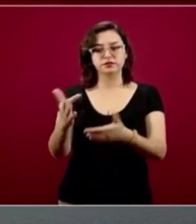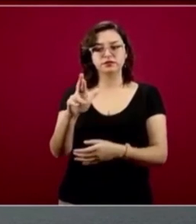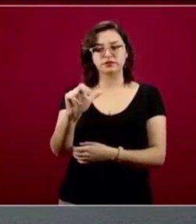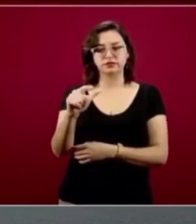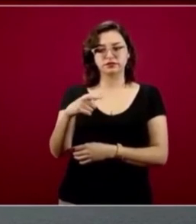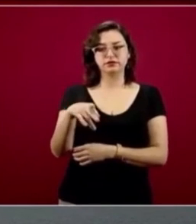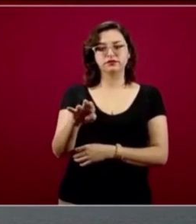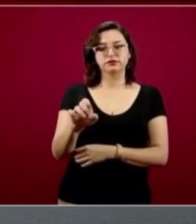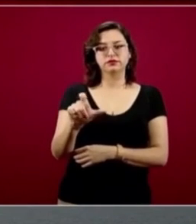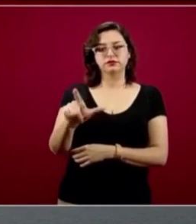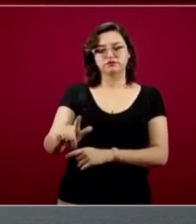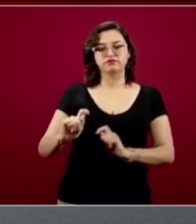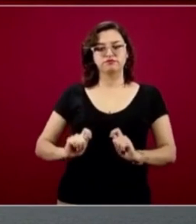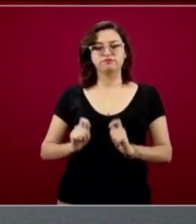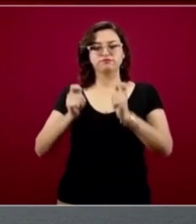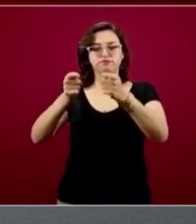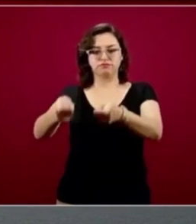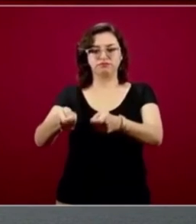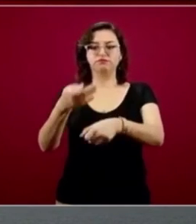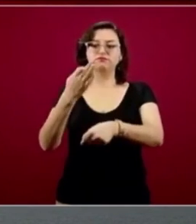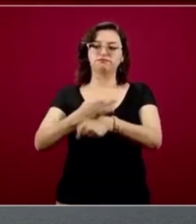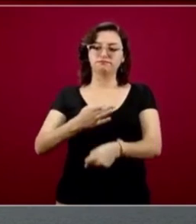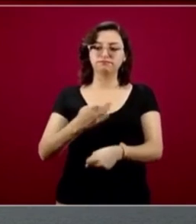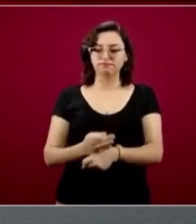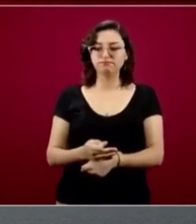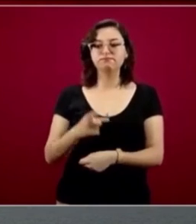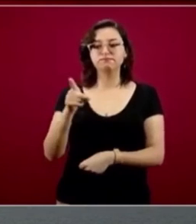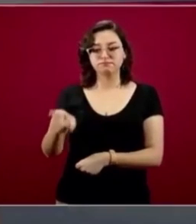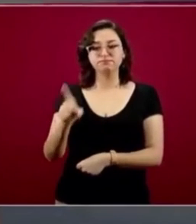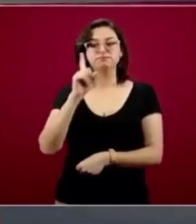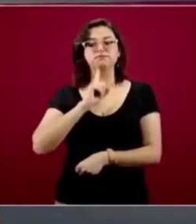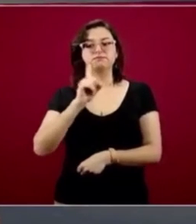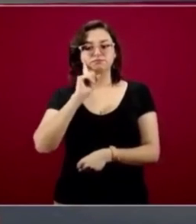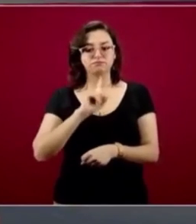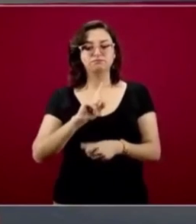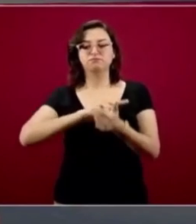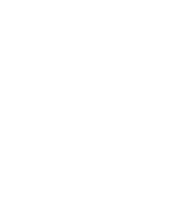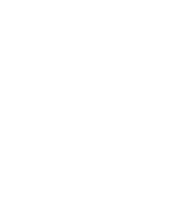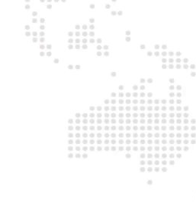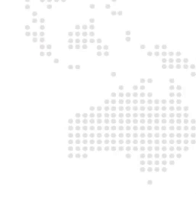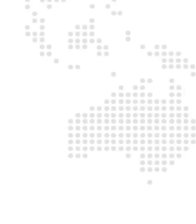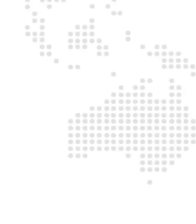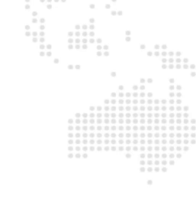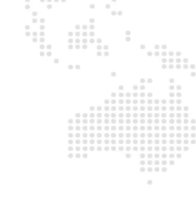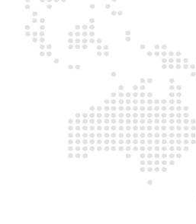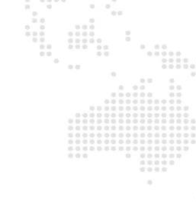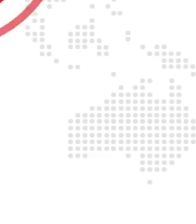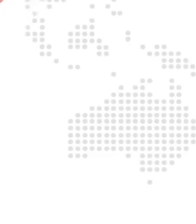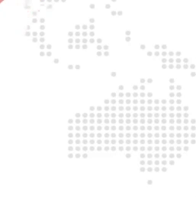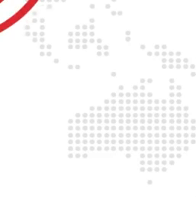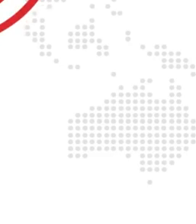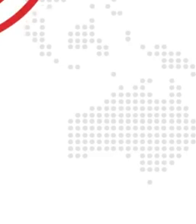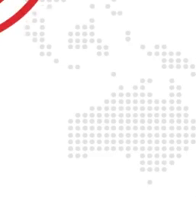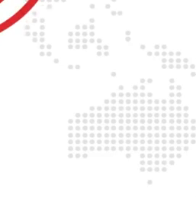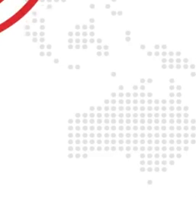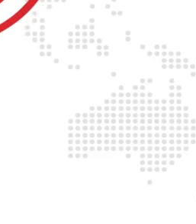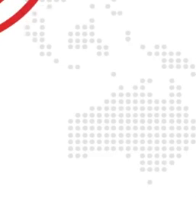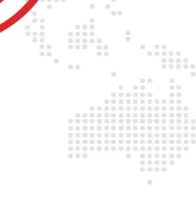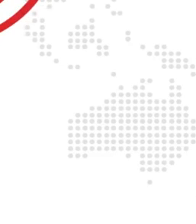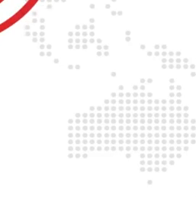que es quien nos va a hacer el favor de presentar el programa que ella dirige. ¡Gracias!